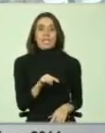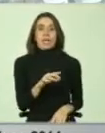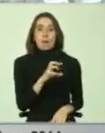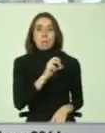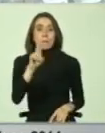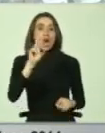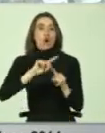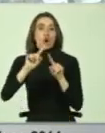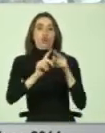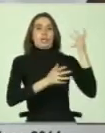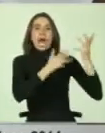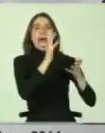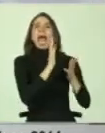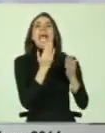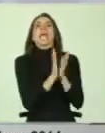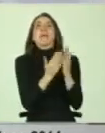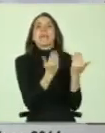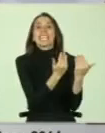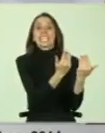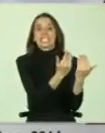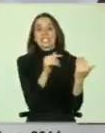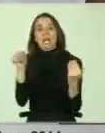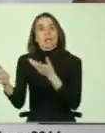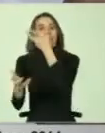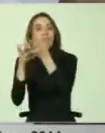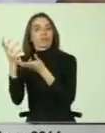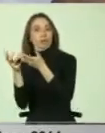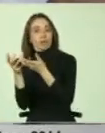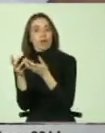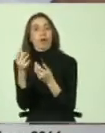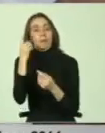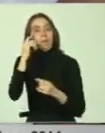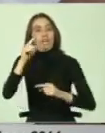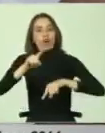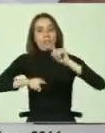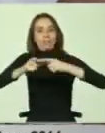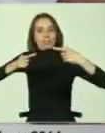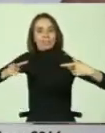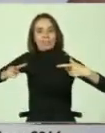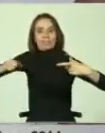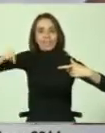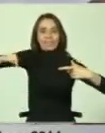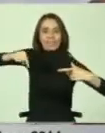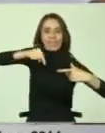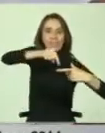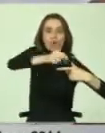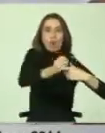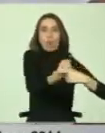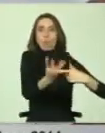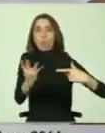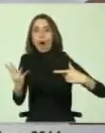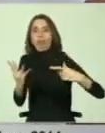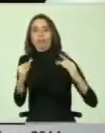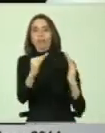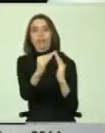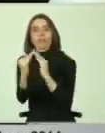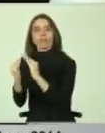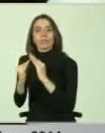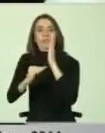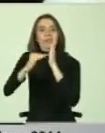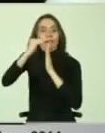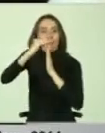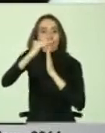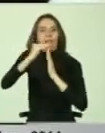peores emergencias que esta, independientemente que acá desde el punto de vista territorial, desde el punto de vista de la cantidad de vivienda afectada,